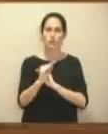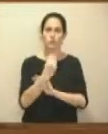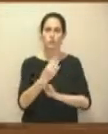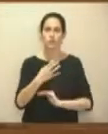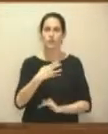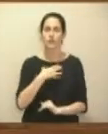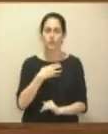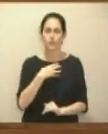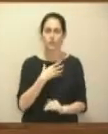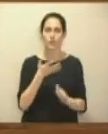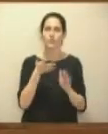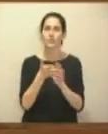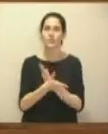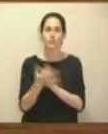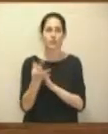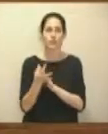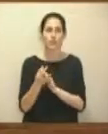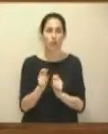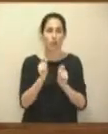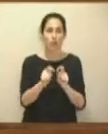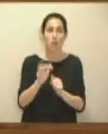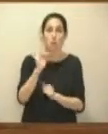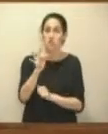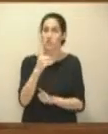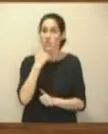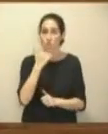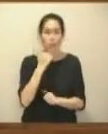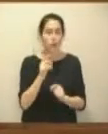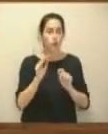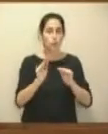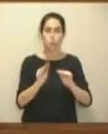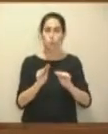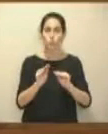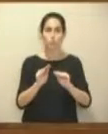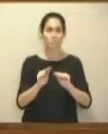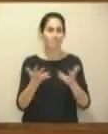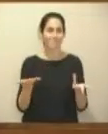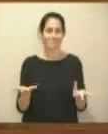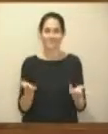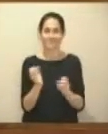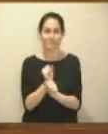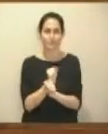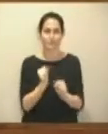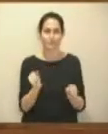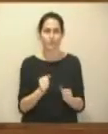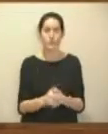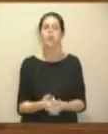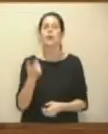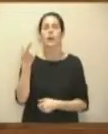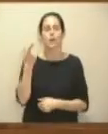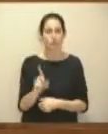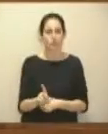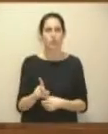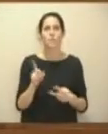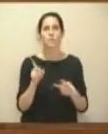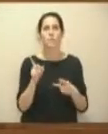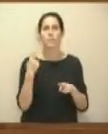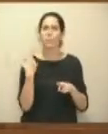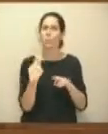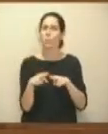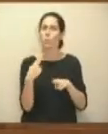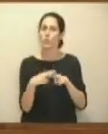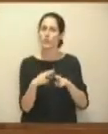no han supuesto ningún incentivo real a esta determinación de la propiedad. También la política para